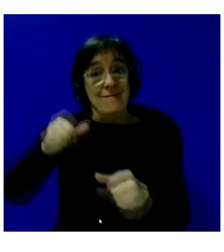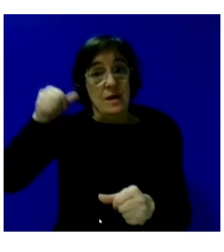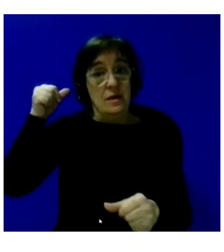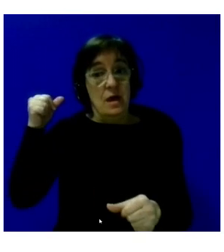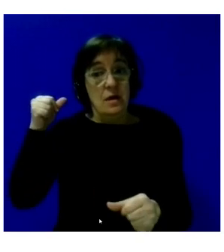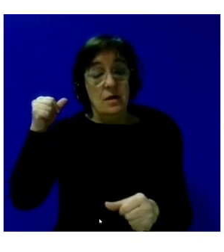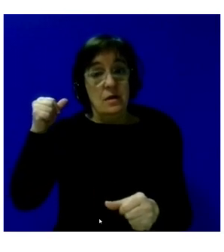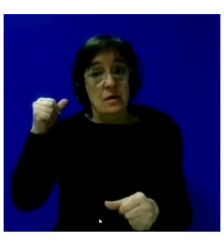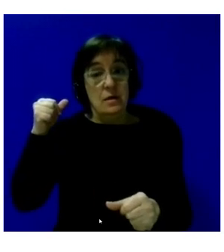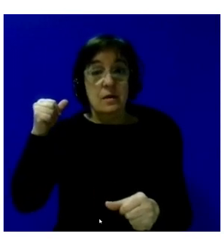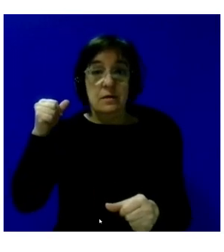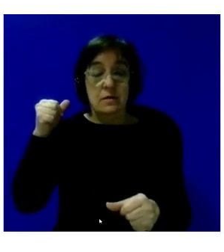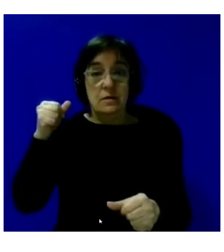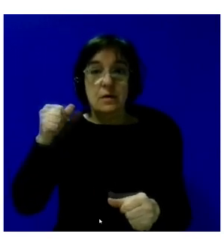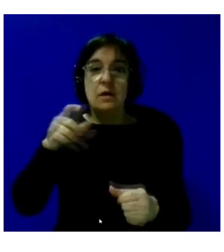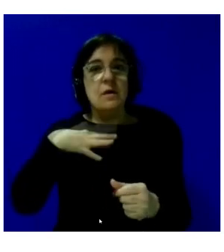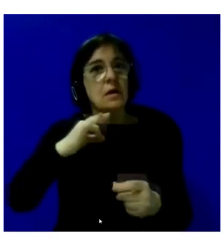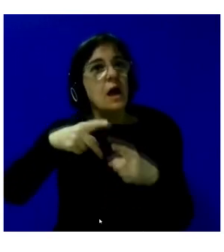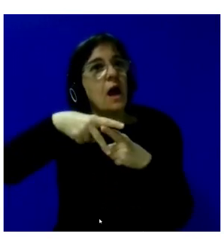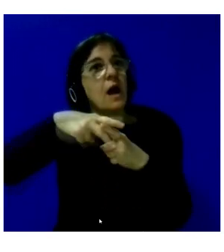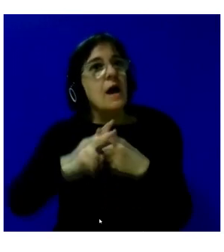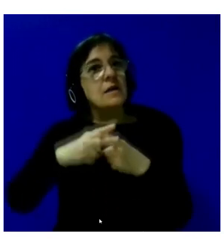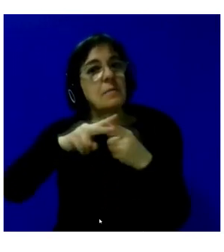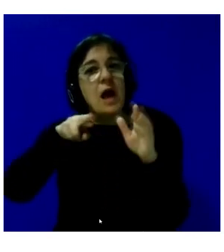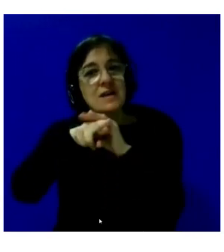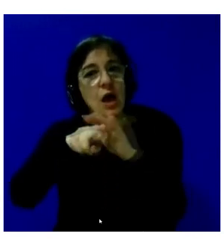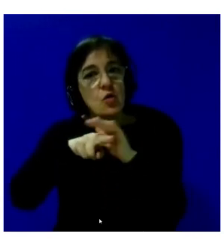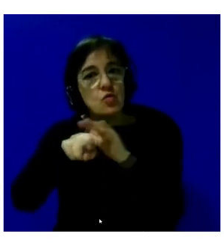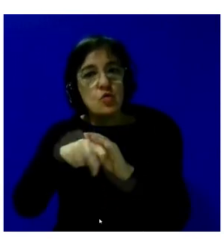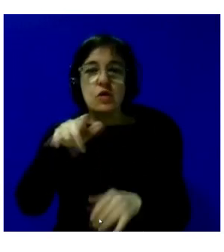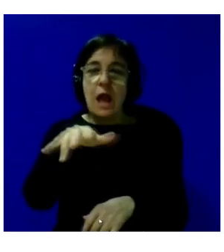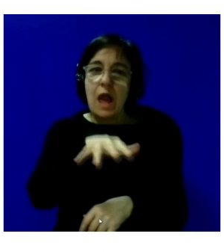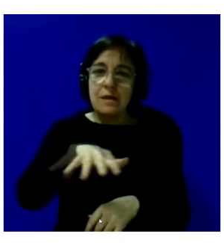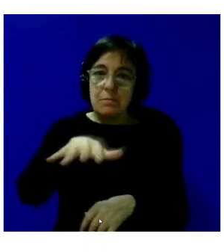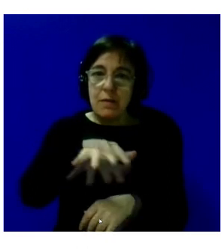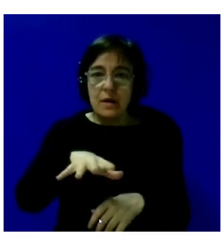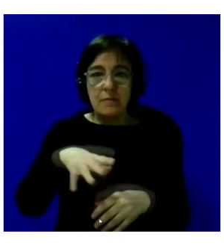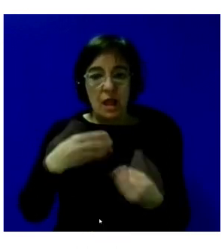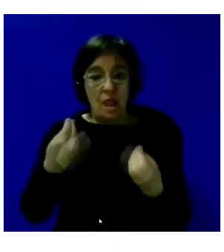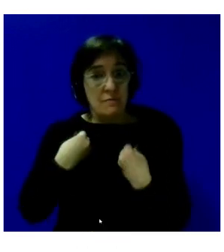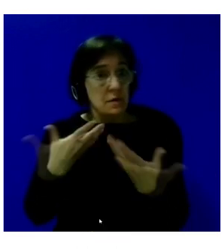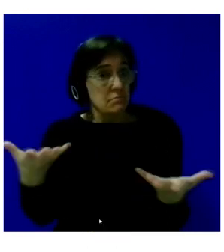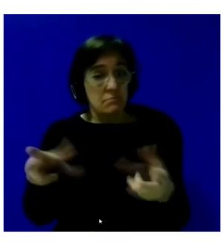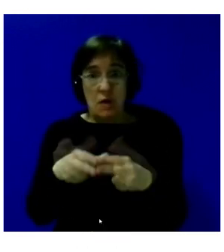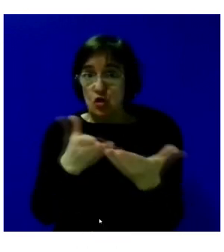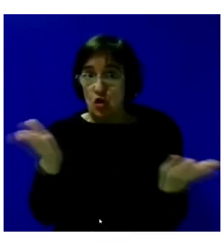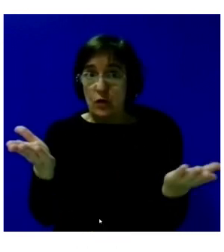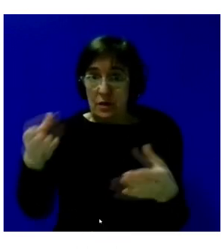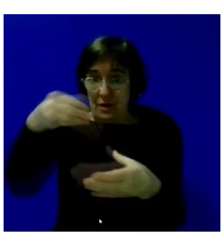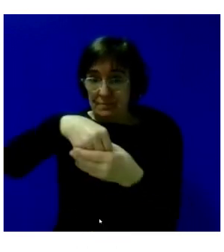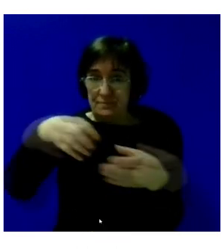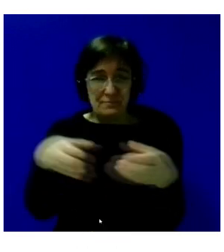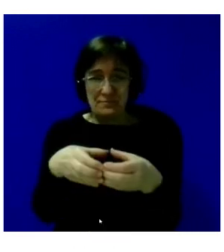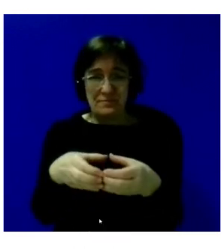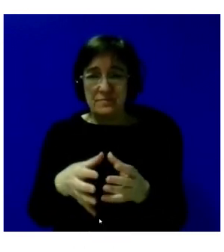tener esas herramientas, esos espacios para vivir en comunidad. En breve,